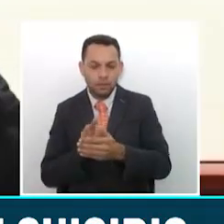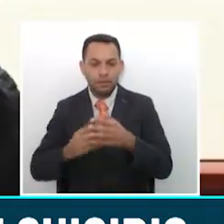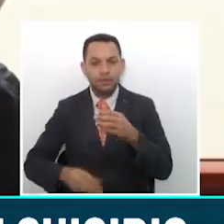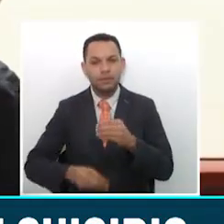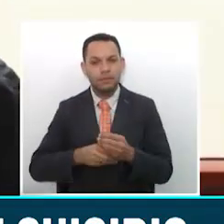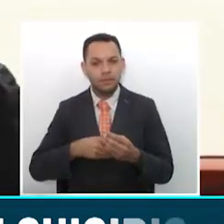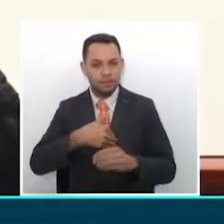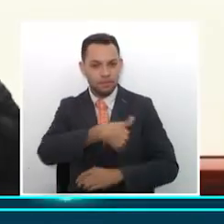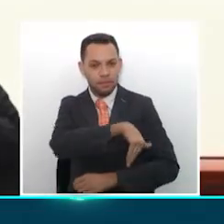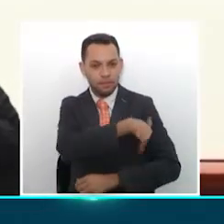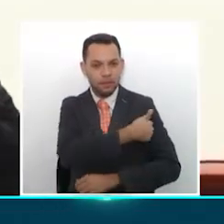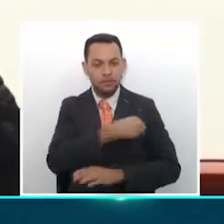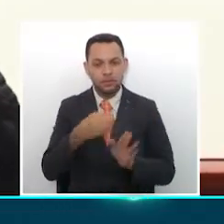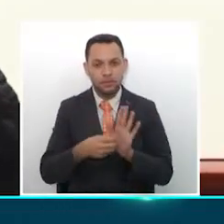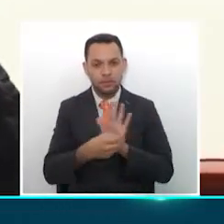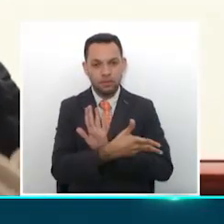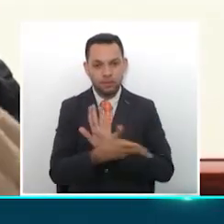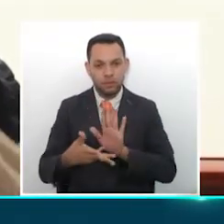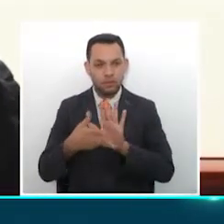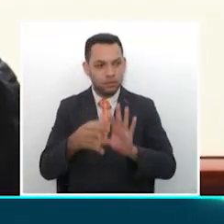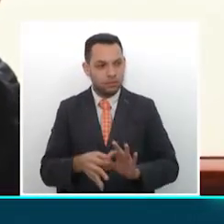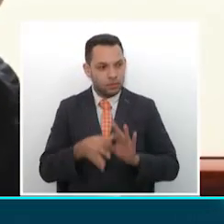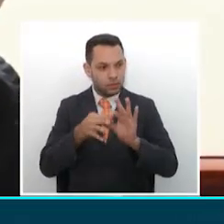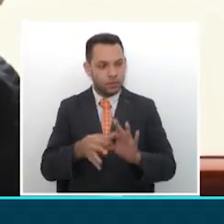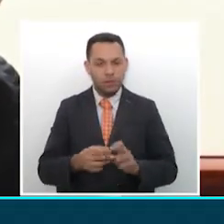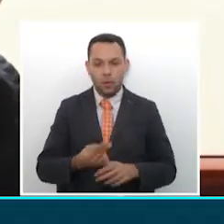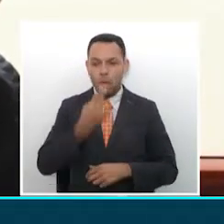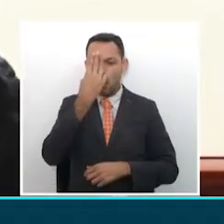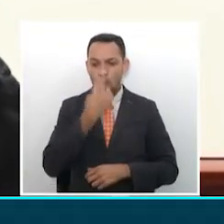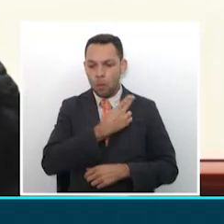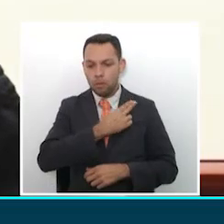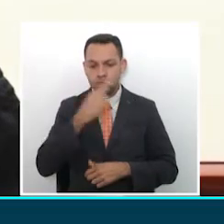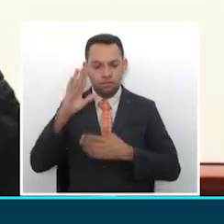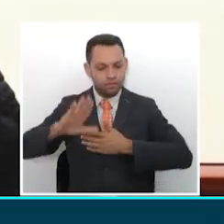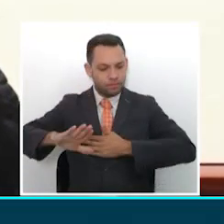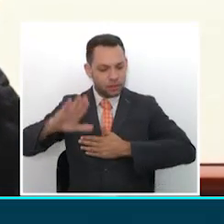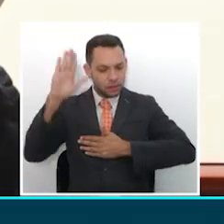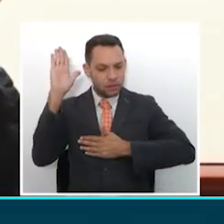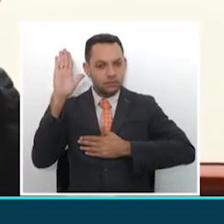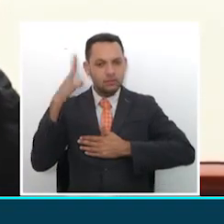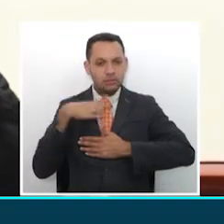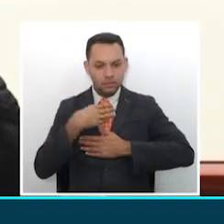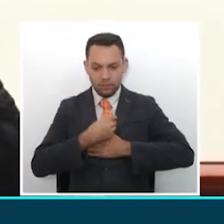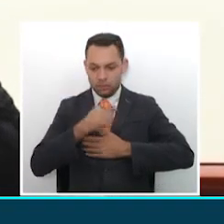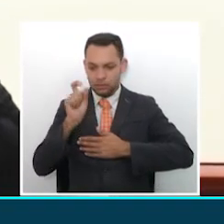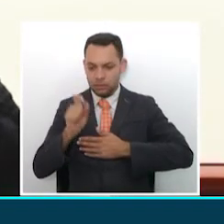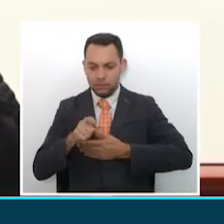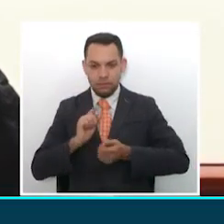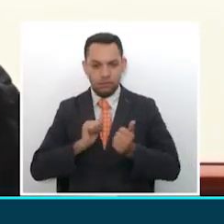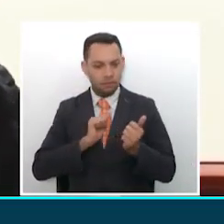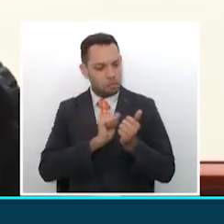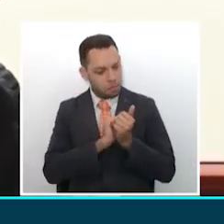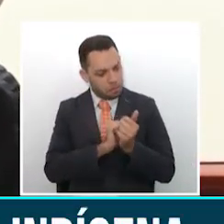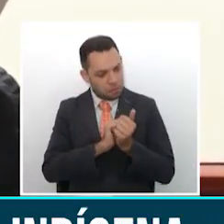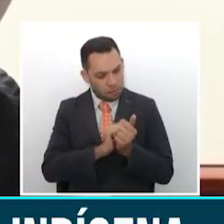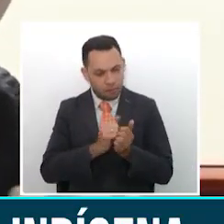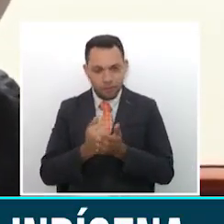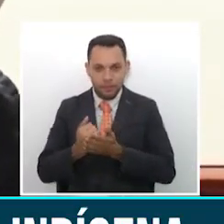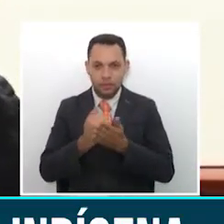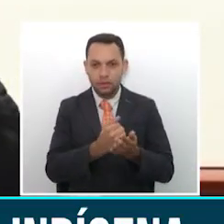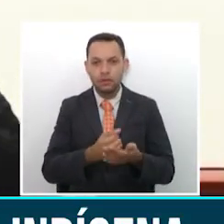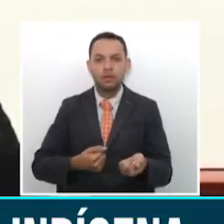Público les queremos que es nuestro compromiso, que es nuestro deber estar del lado de ellos y